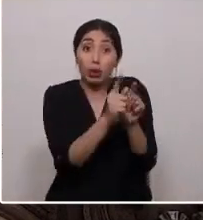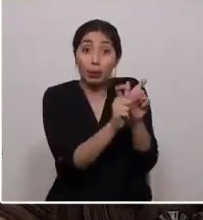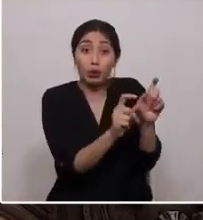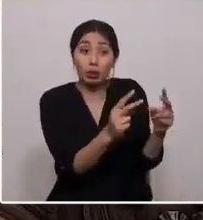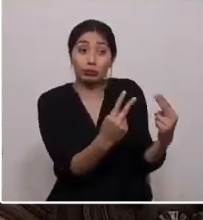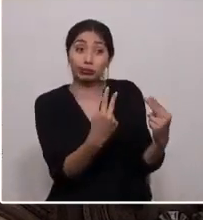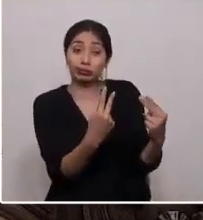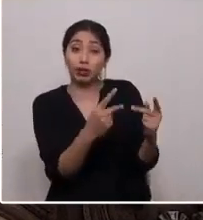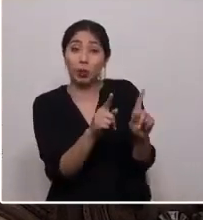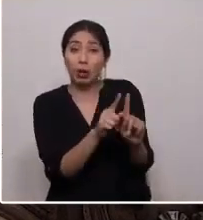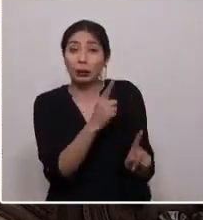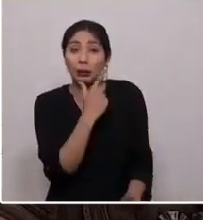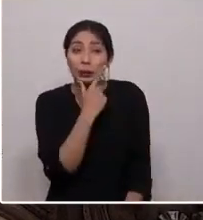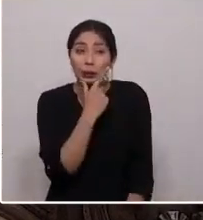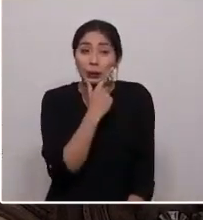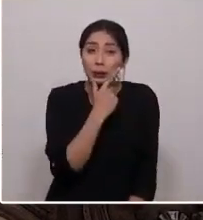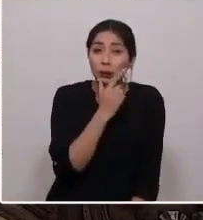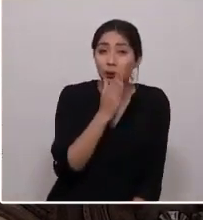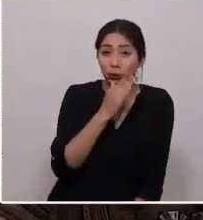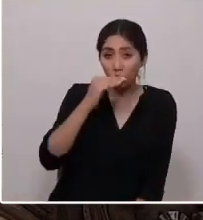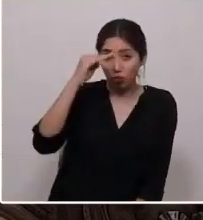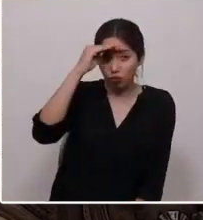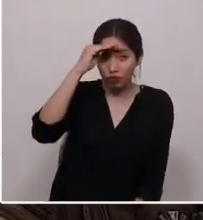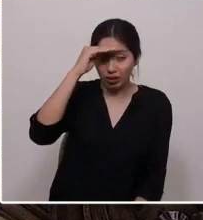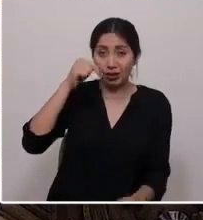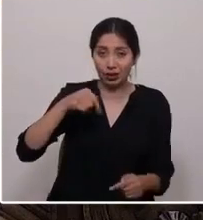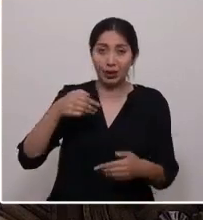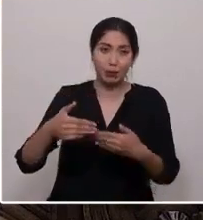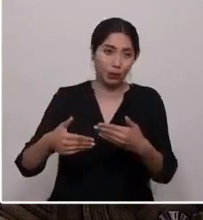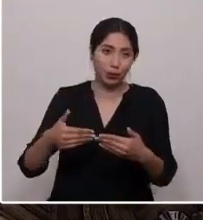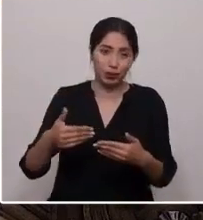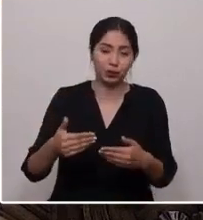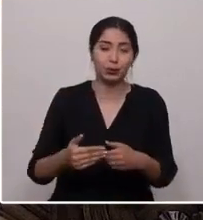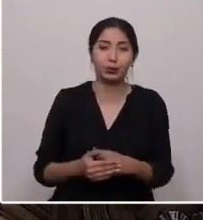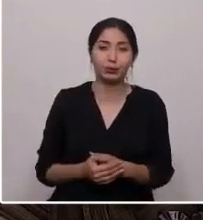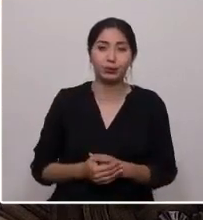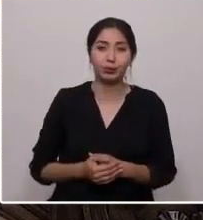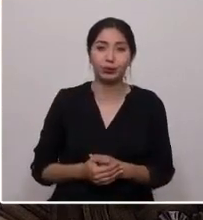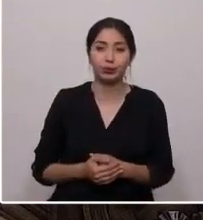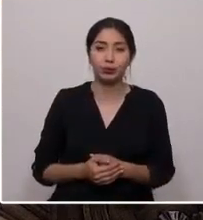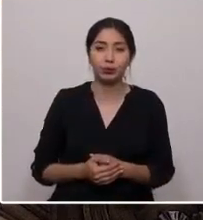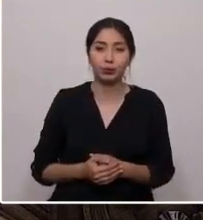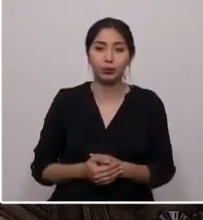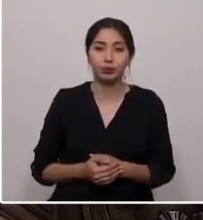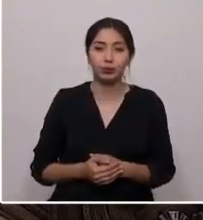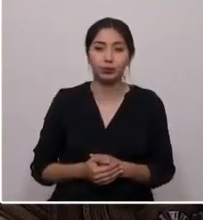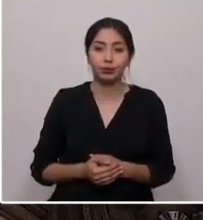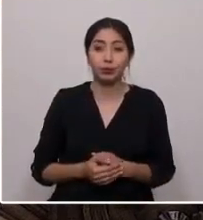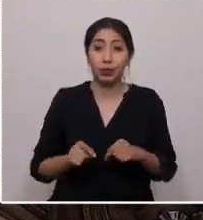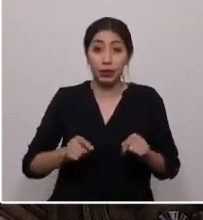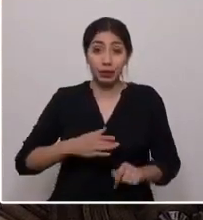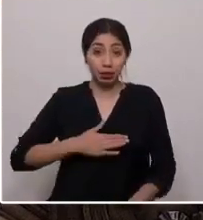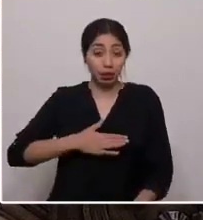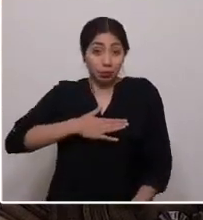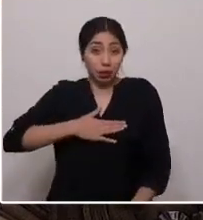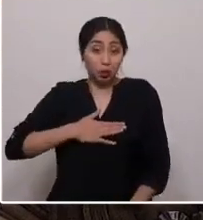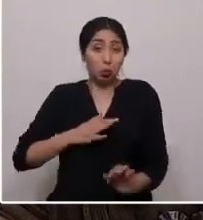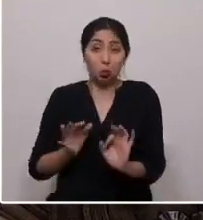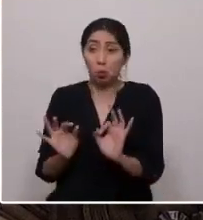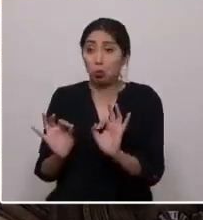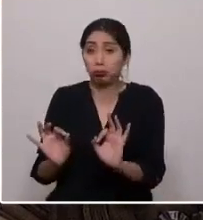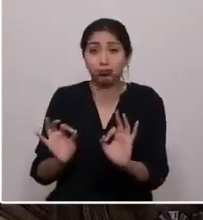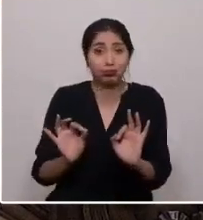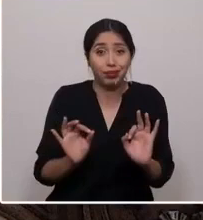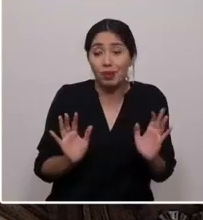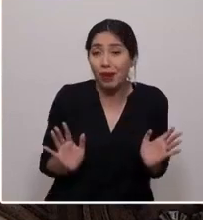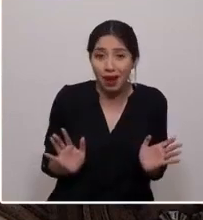desconfianza y resquemor el proceso que está por venir. Estos sentimientos son naturales si tomamos el